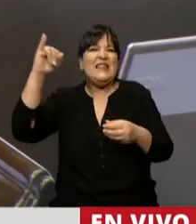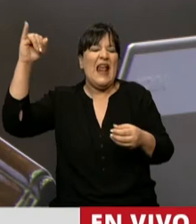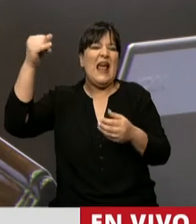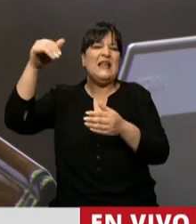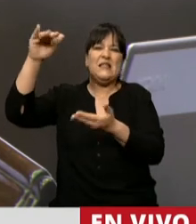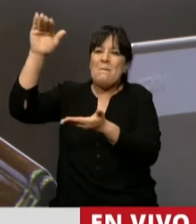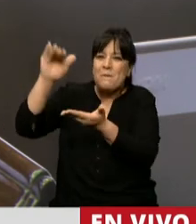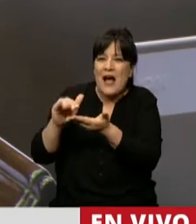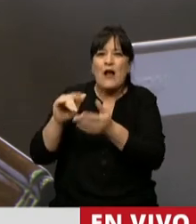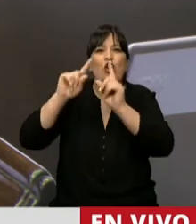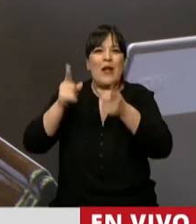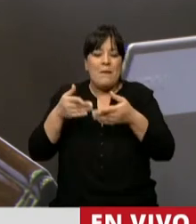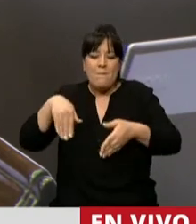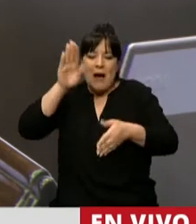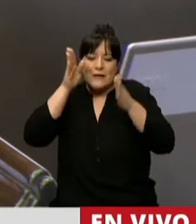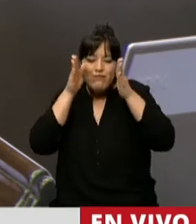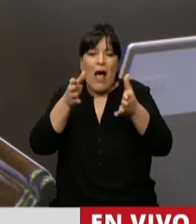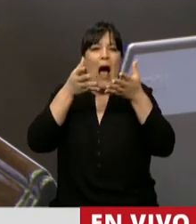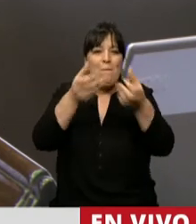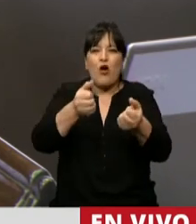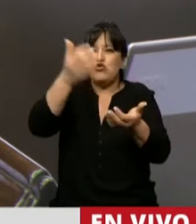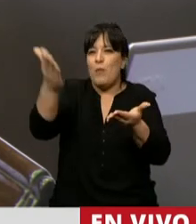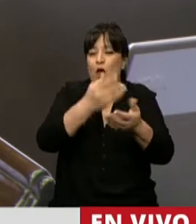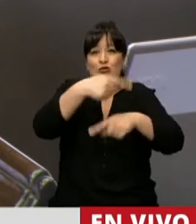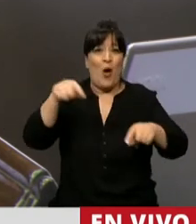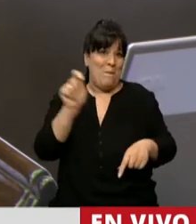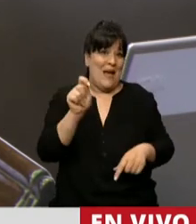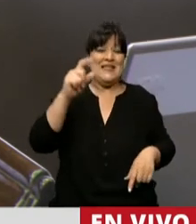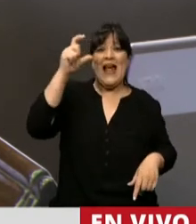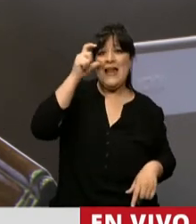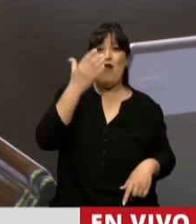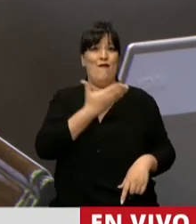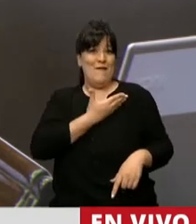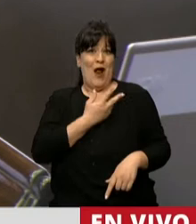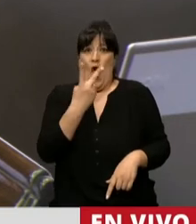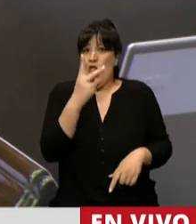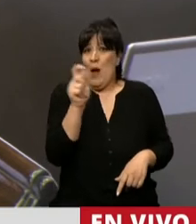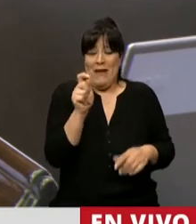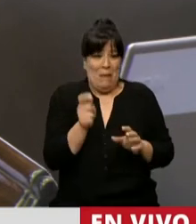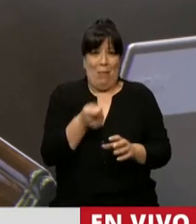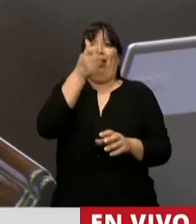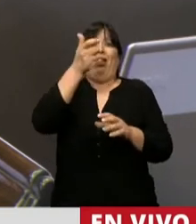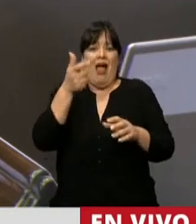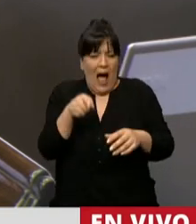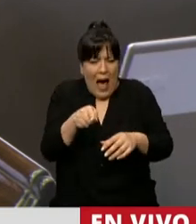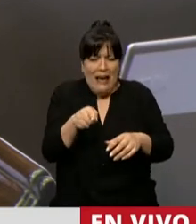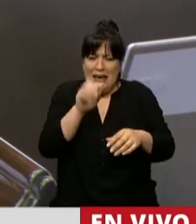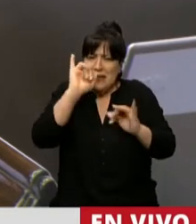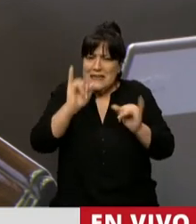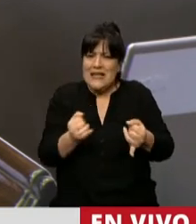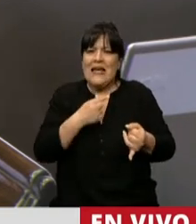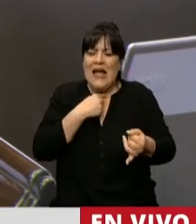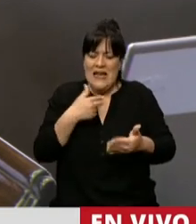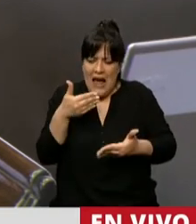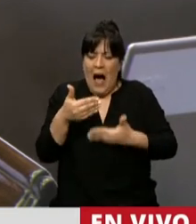del apoyo y la mirada hacia el sector productivo, que fueron los meses de enero y febrero, los pocos dos meses donde había claramente una